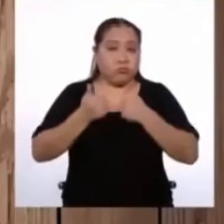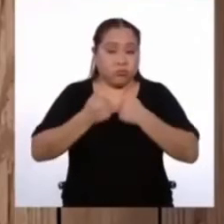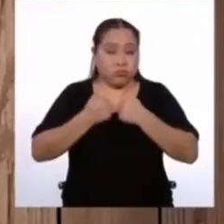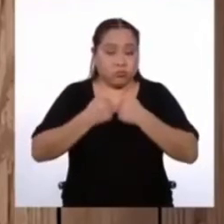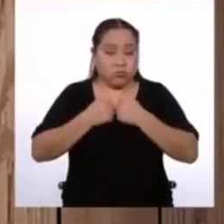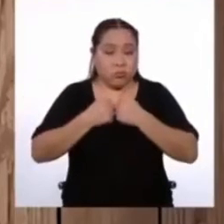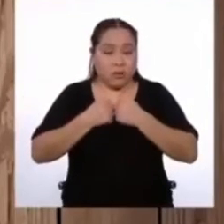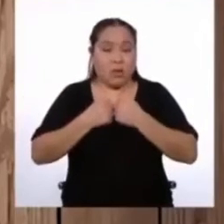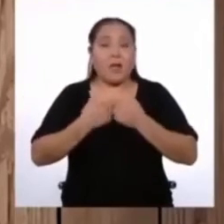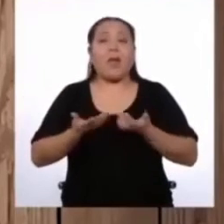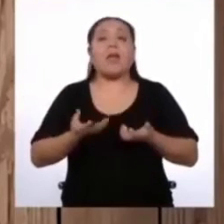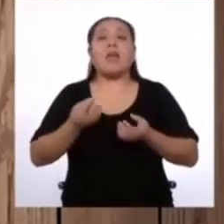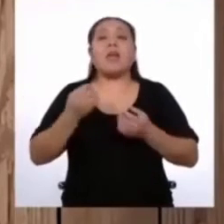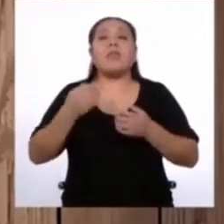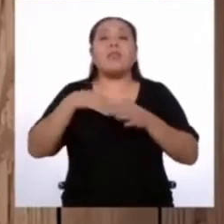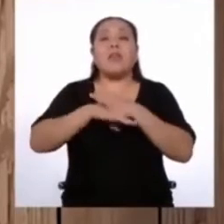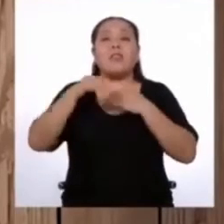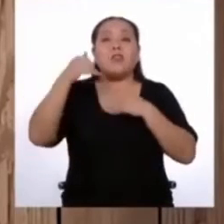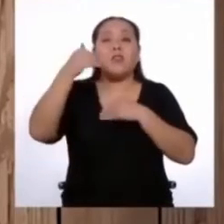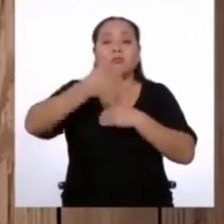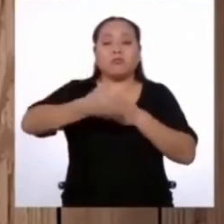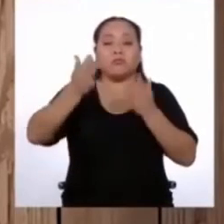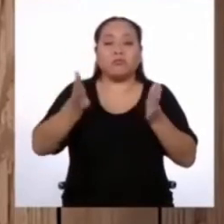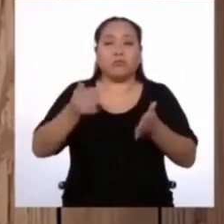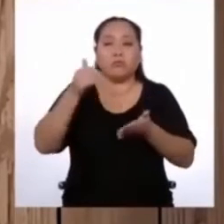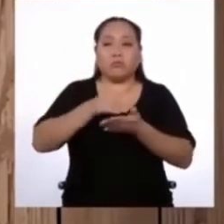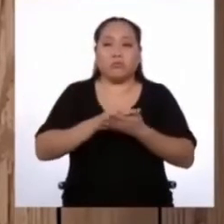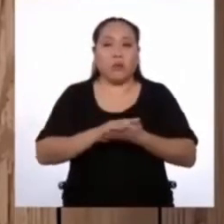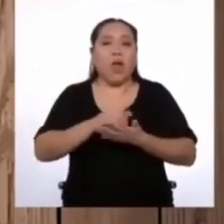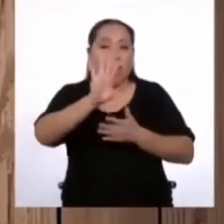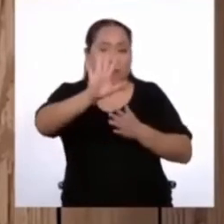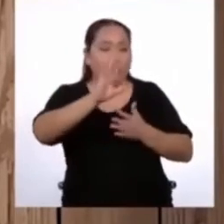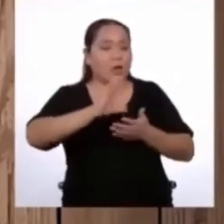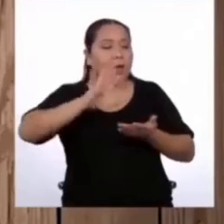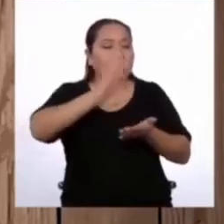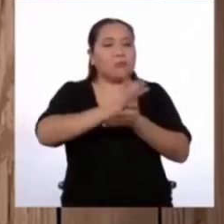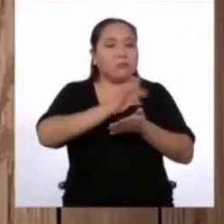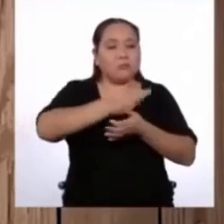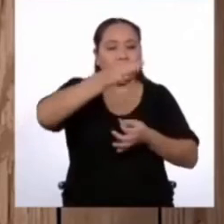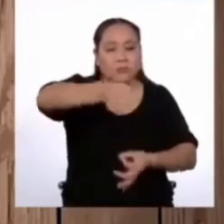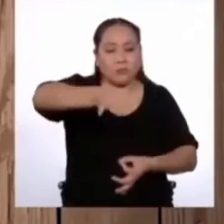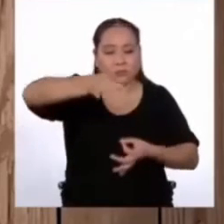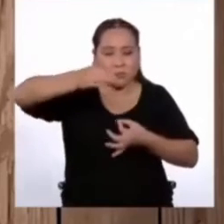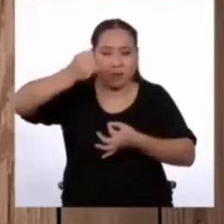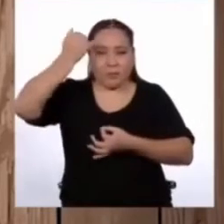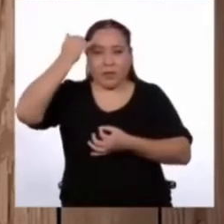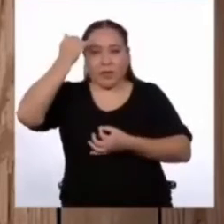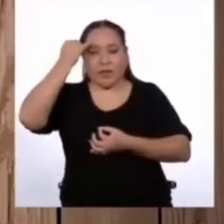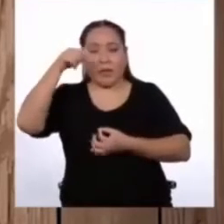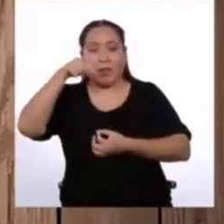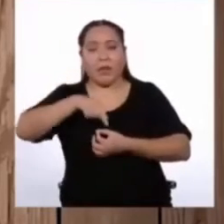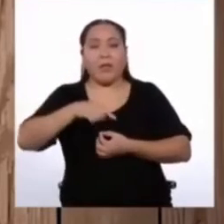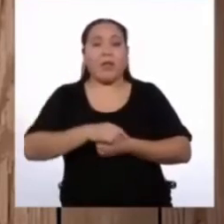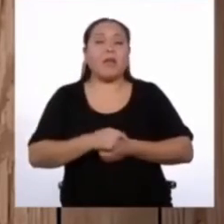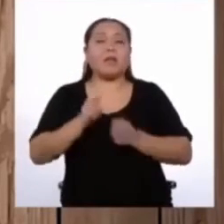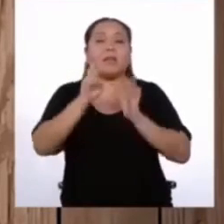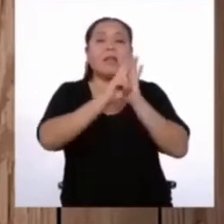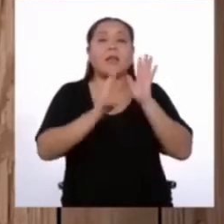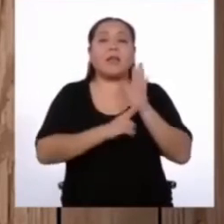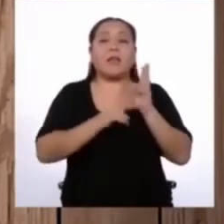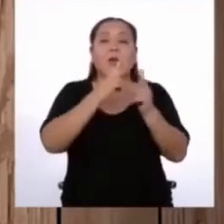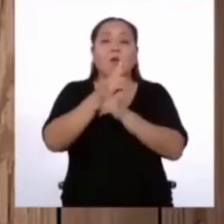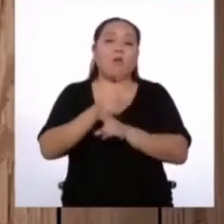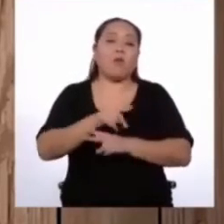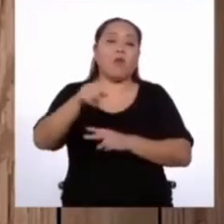Jonathan, a ver, coge un papel de esos que tienes ahí e imagínate que es nuestro reglamento del cuidado de los bosques. ¿Qué